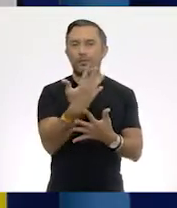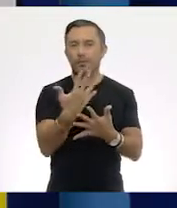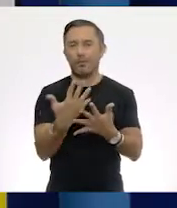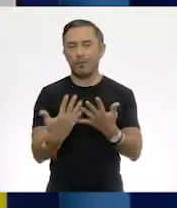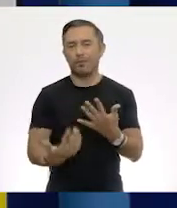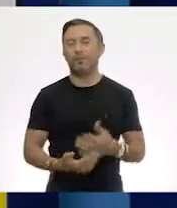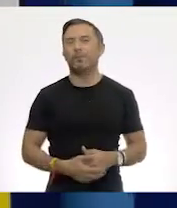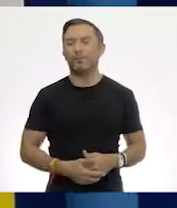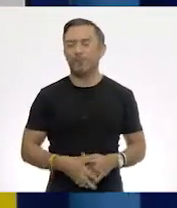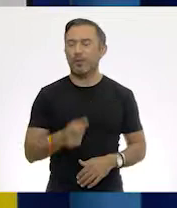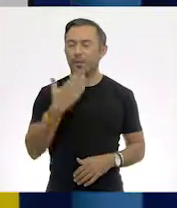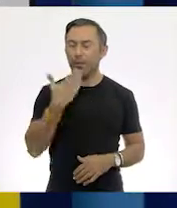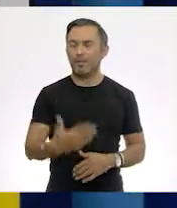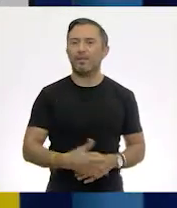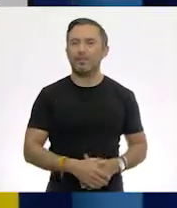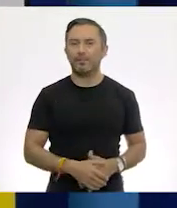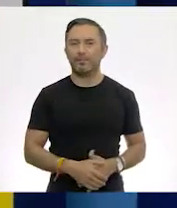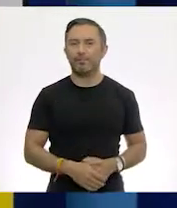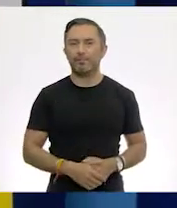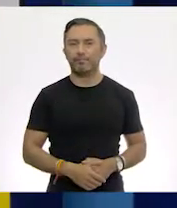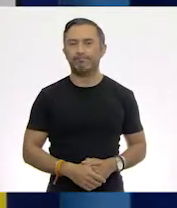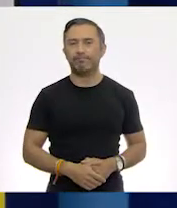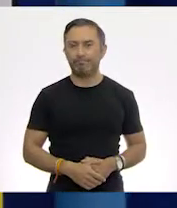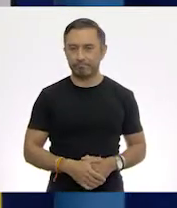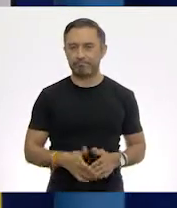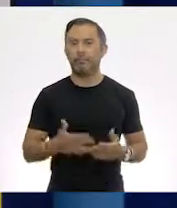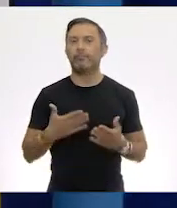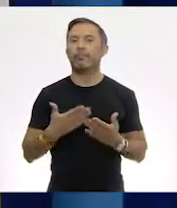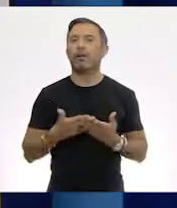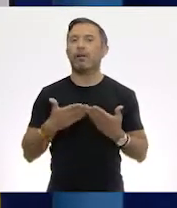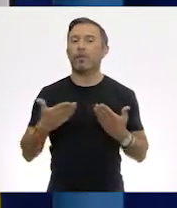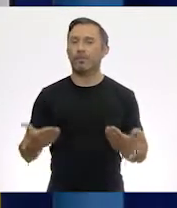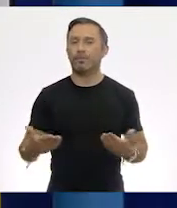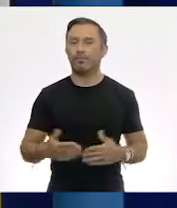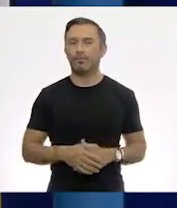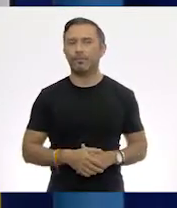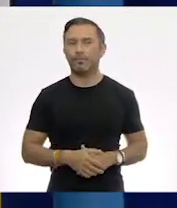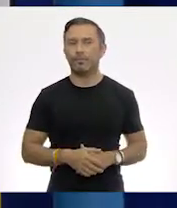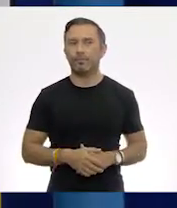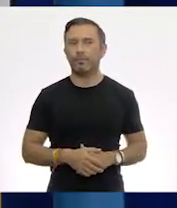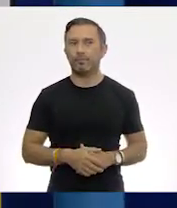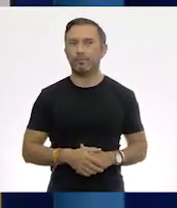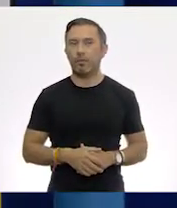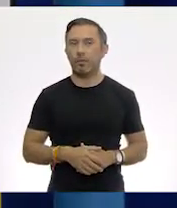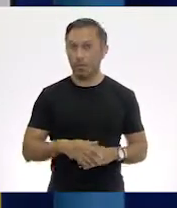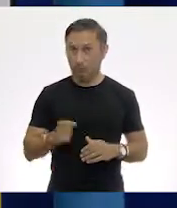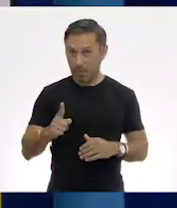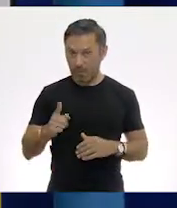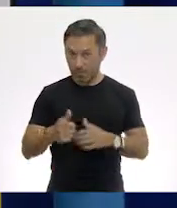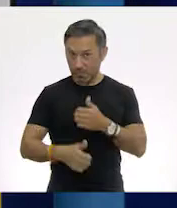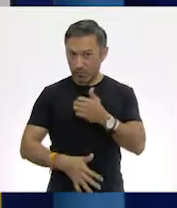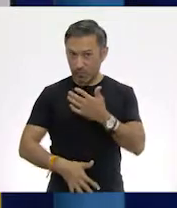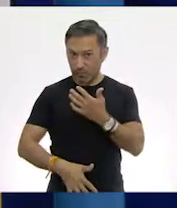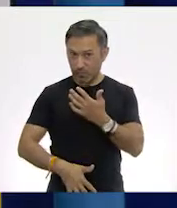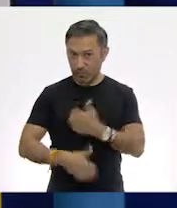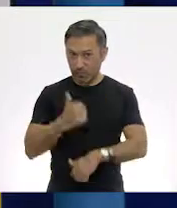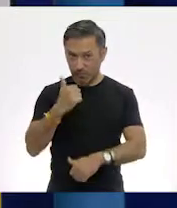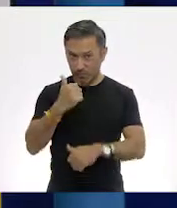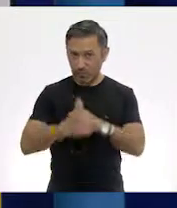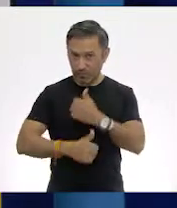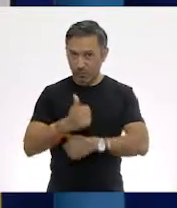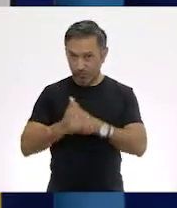Muy bien. Ahora sí. ¿Listos para el siguiente tiro? ¡Listos!